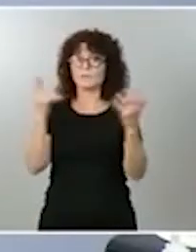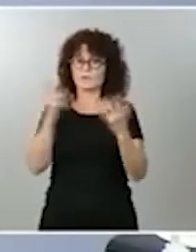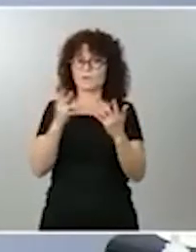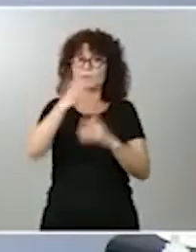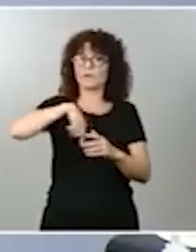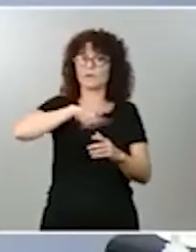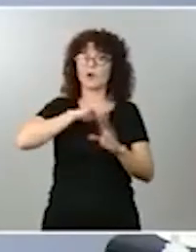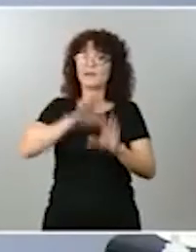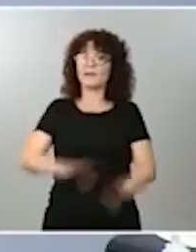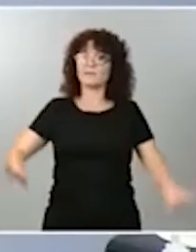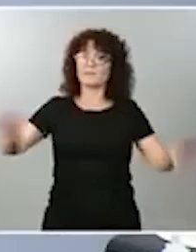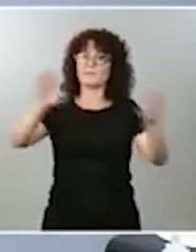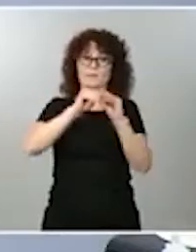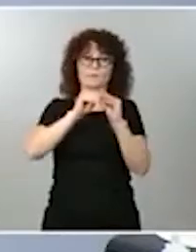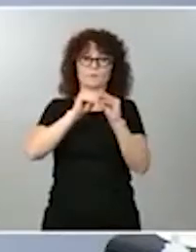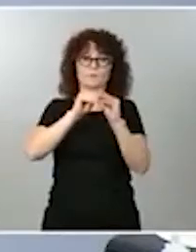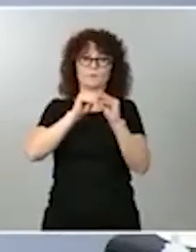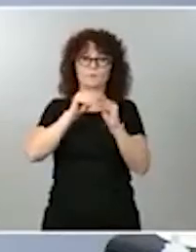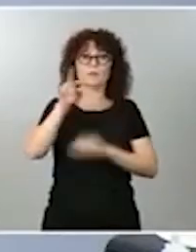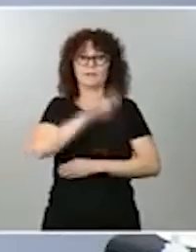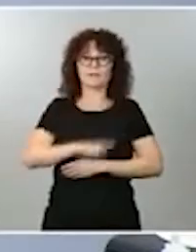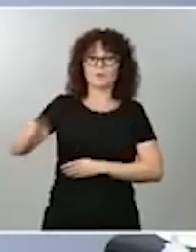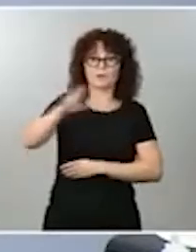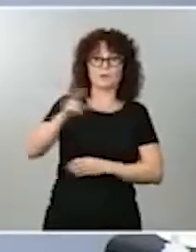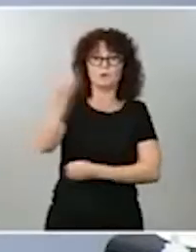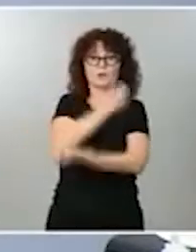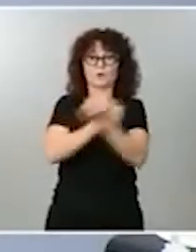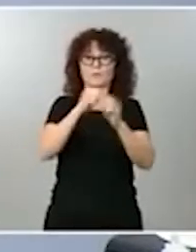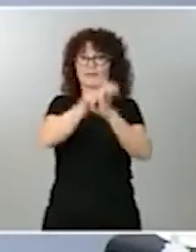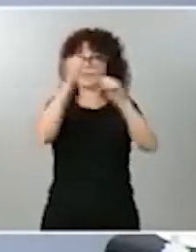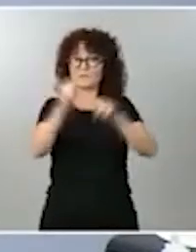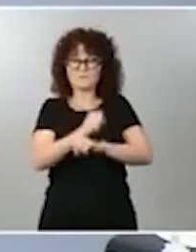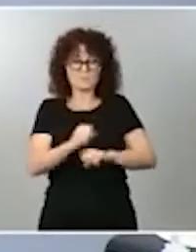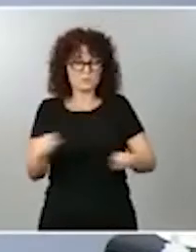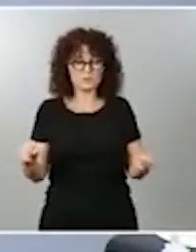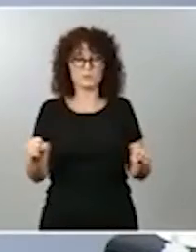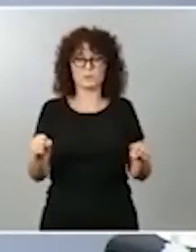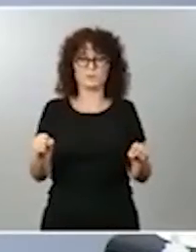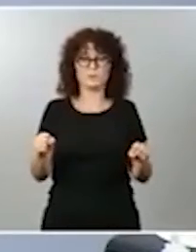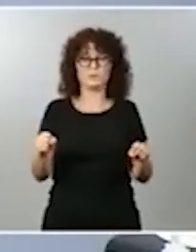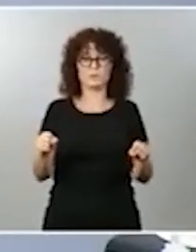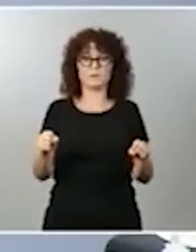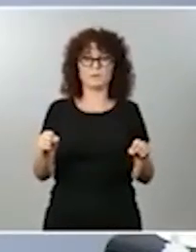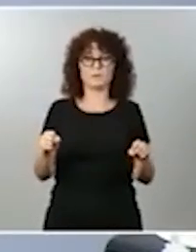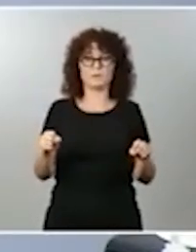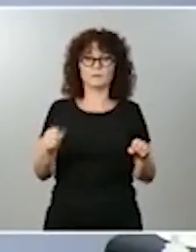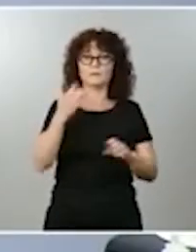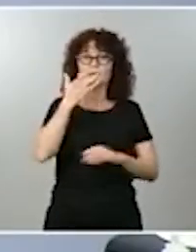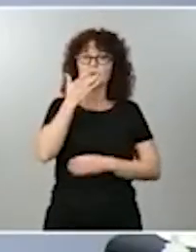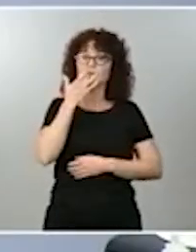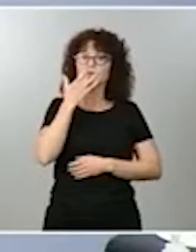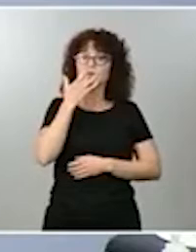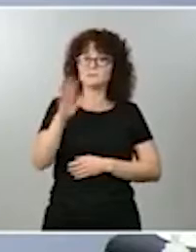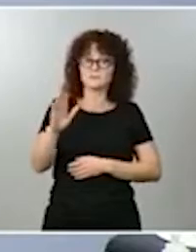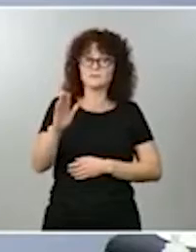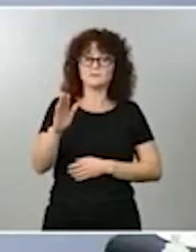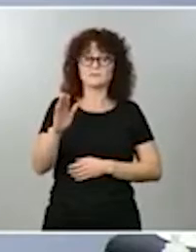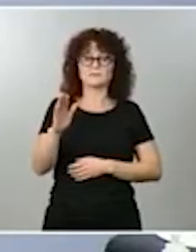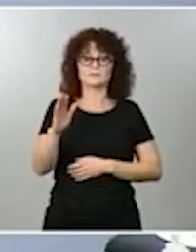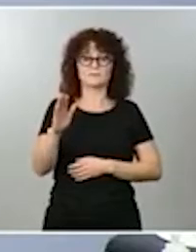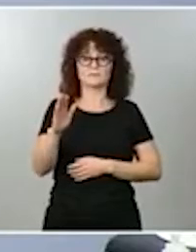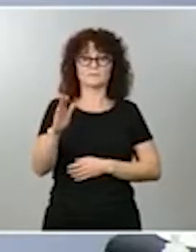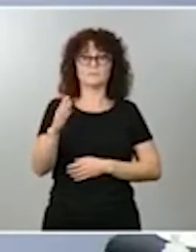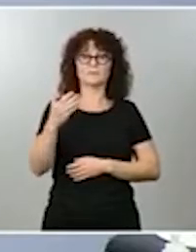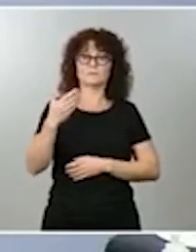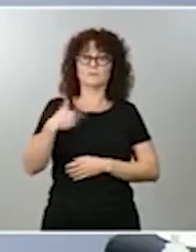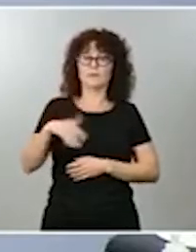existir recuperación económica si no acabamos y cerramos de una